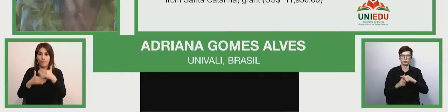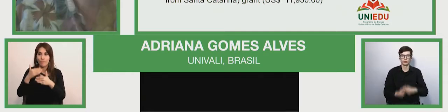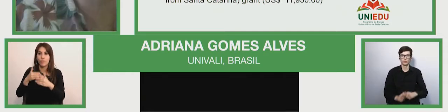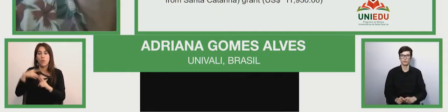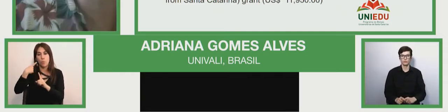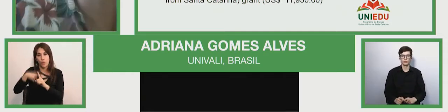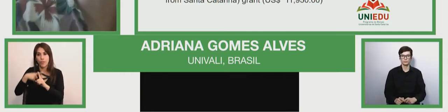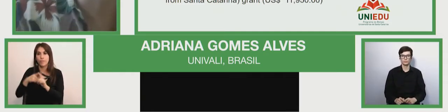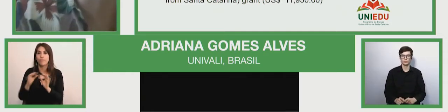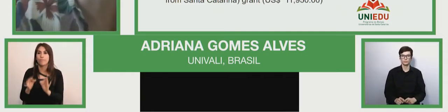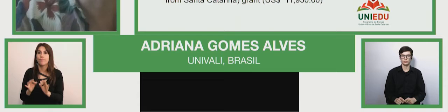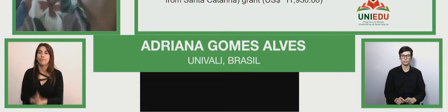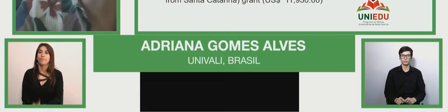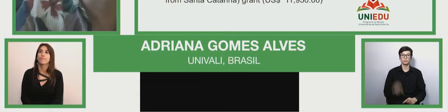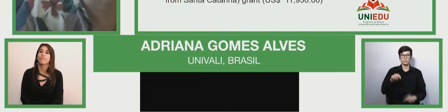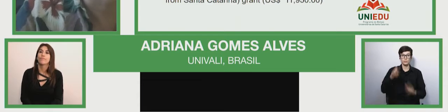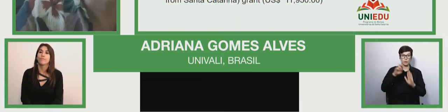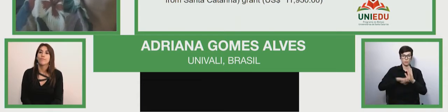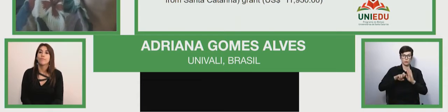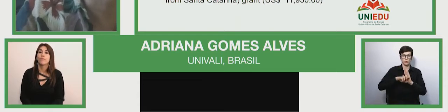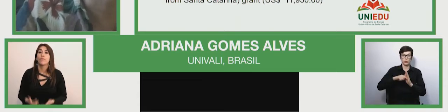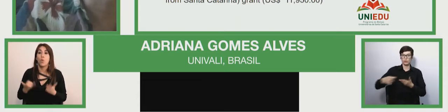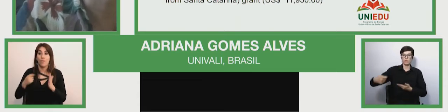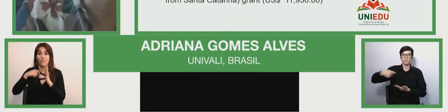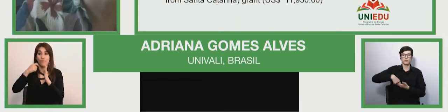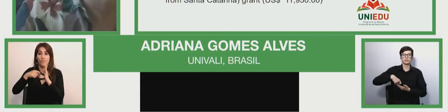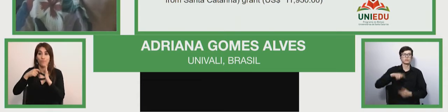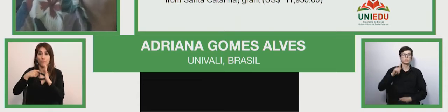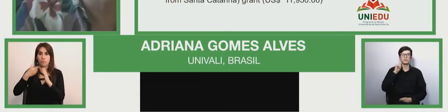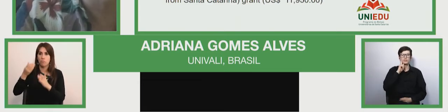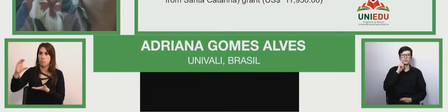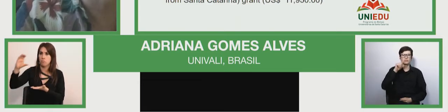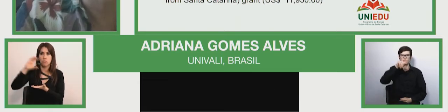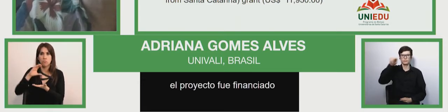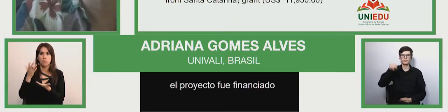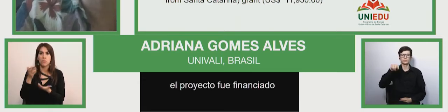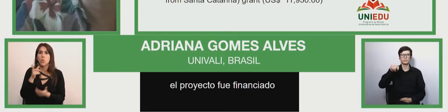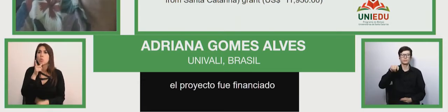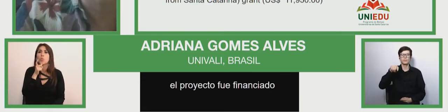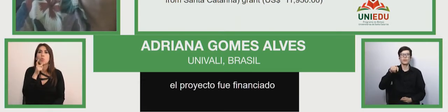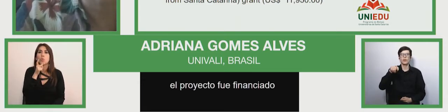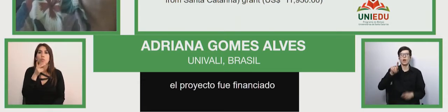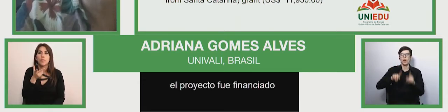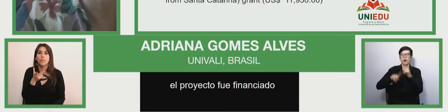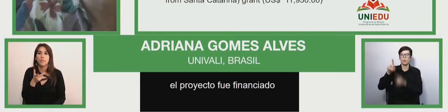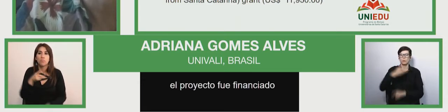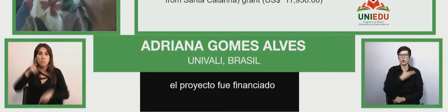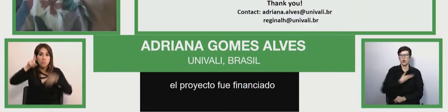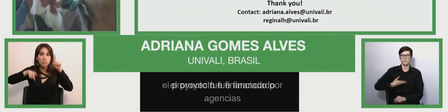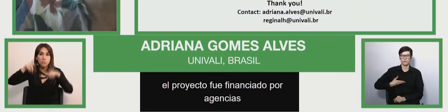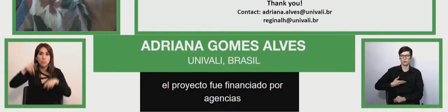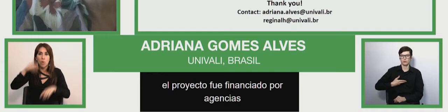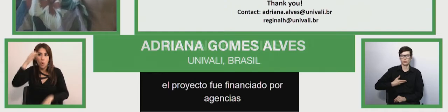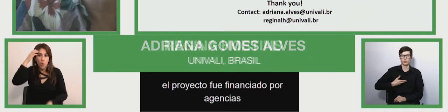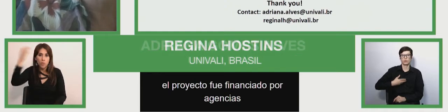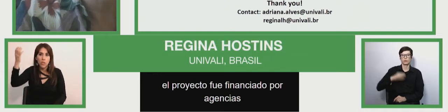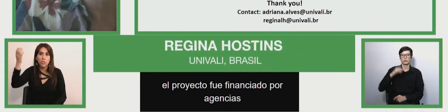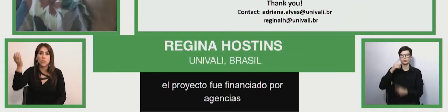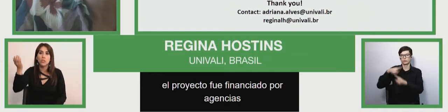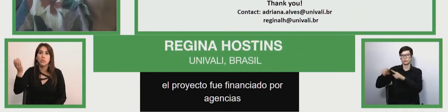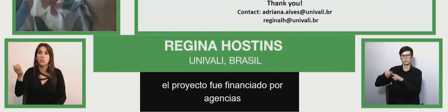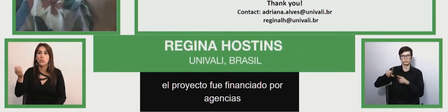El proyecto fue financiado por agencias intercommentales y